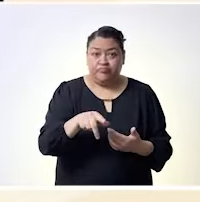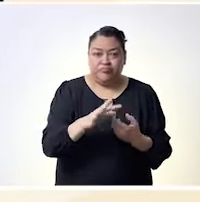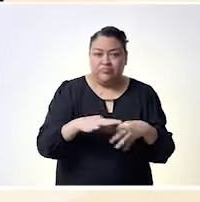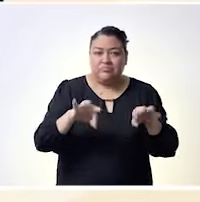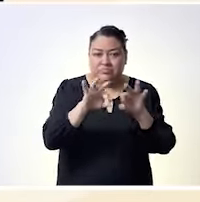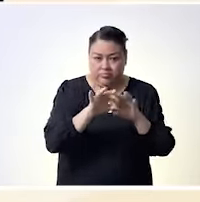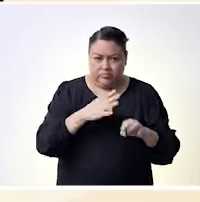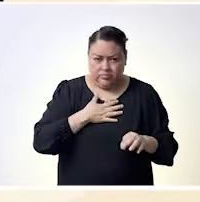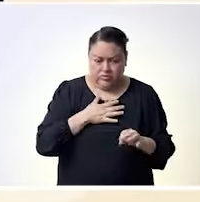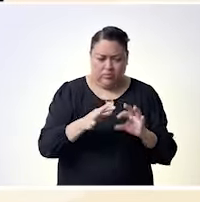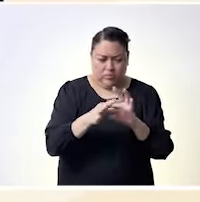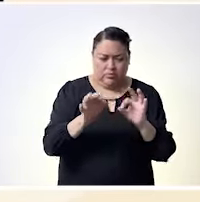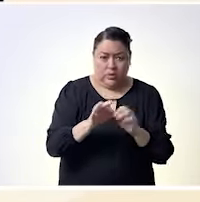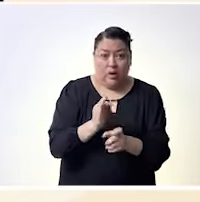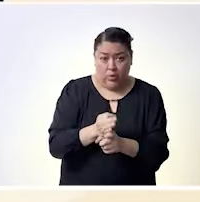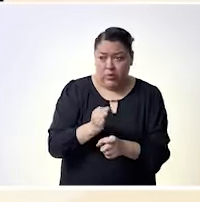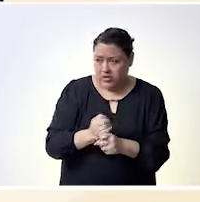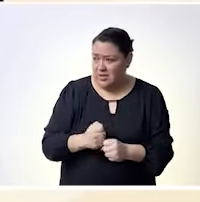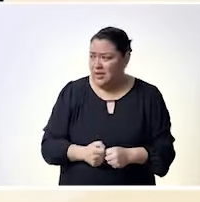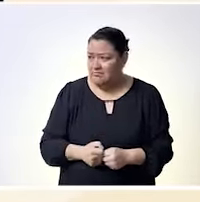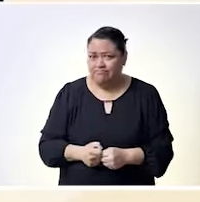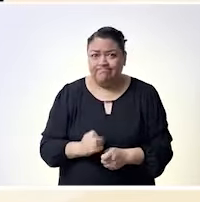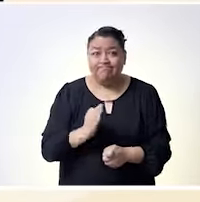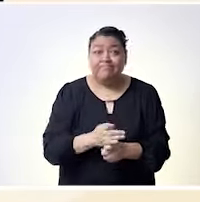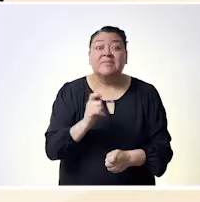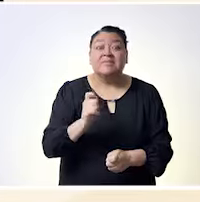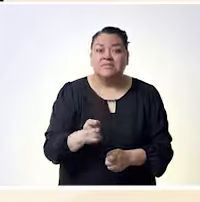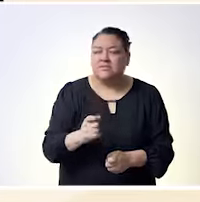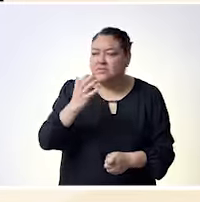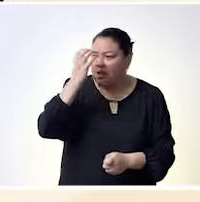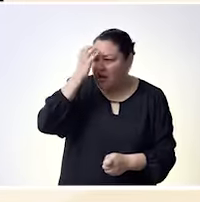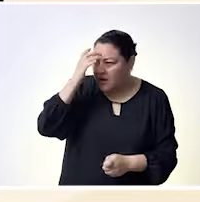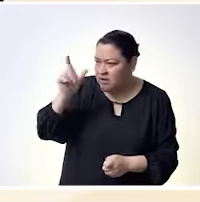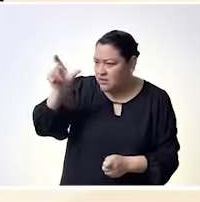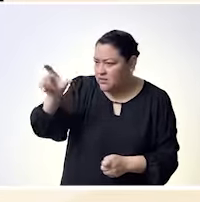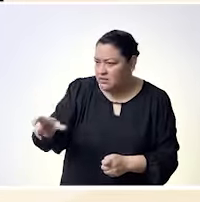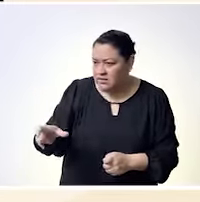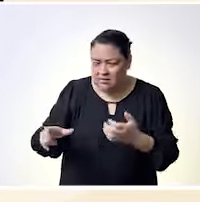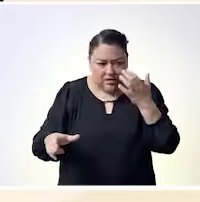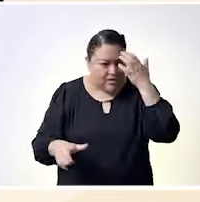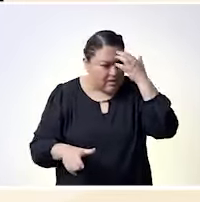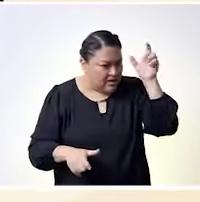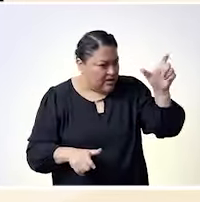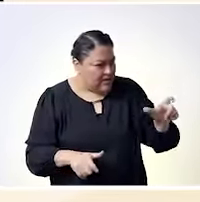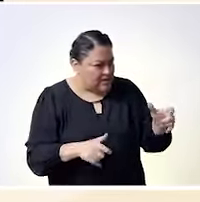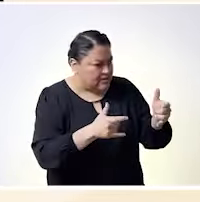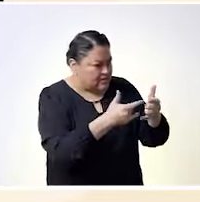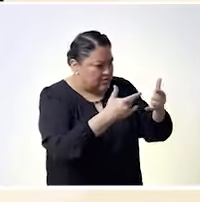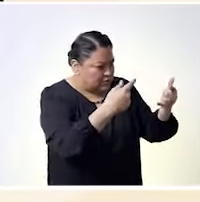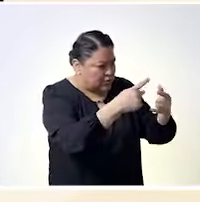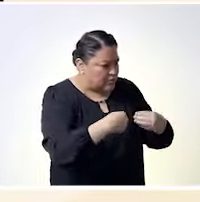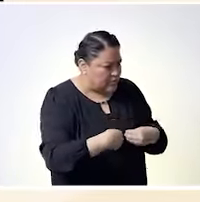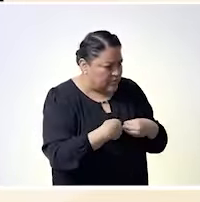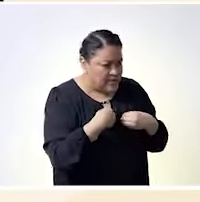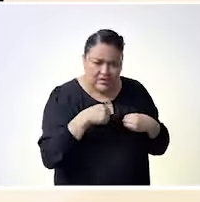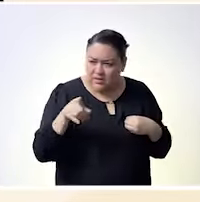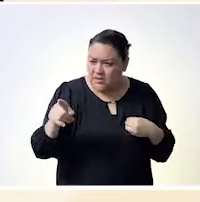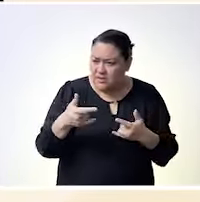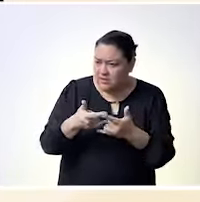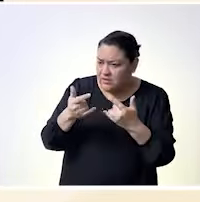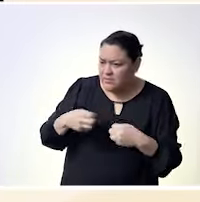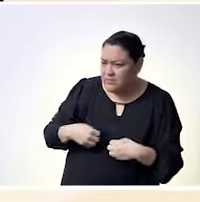pero calladitas a veces ni siquiera logramos identificar qué queremos qué sentimos y hacia dónde queremos llegar